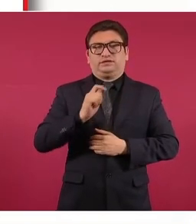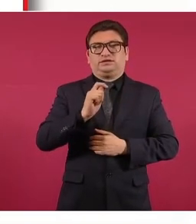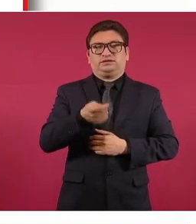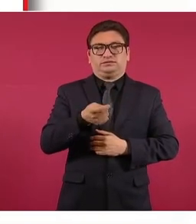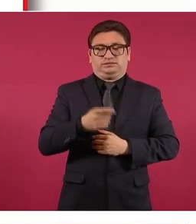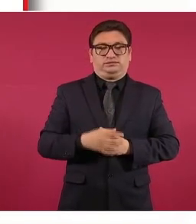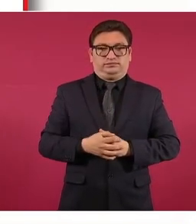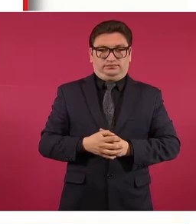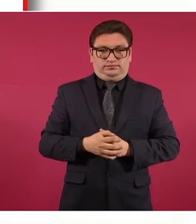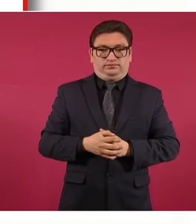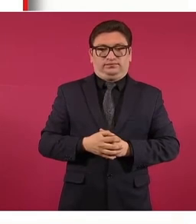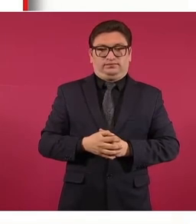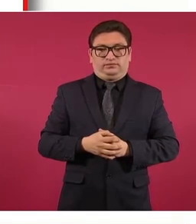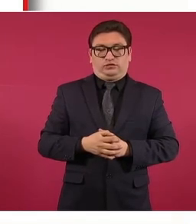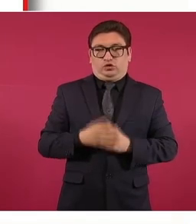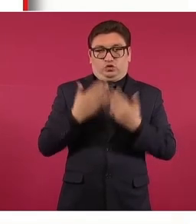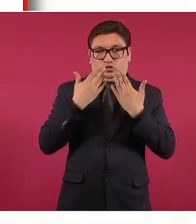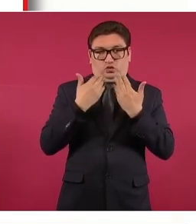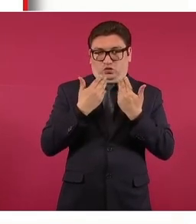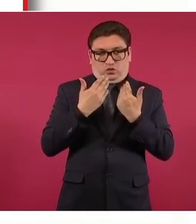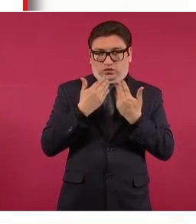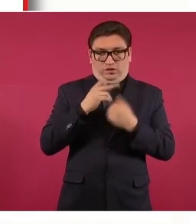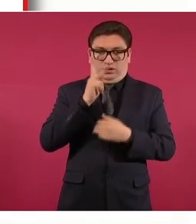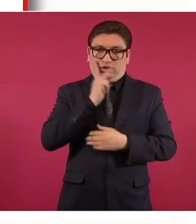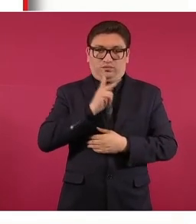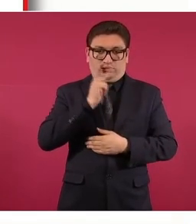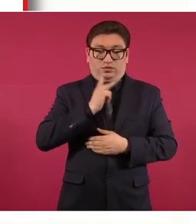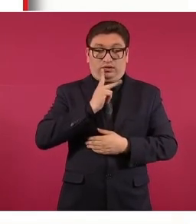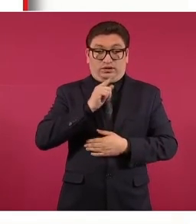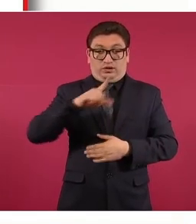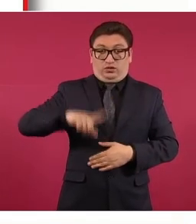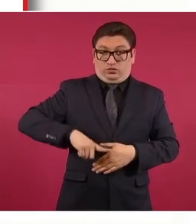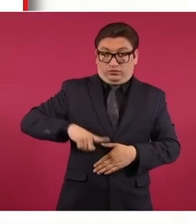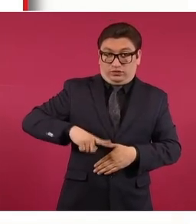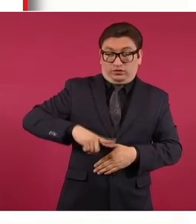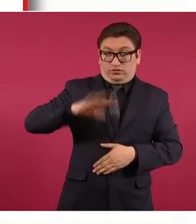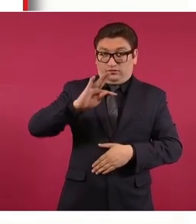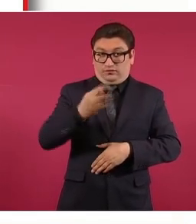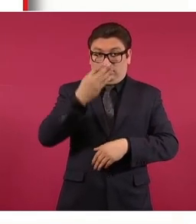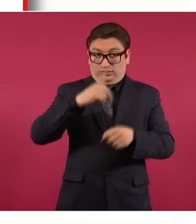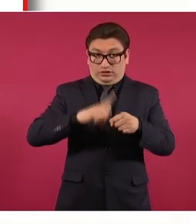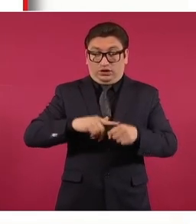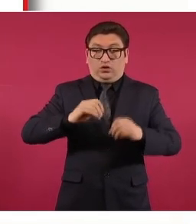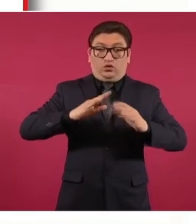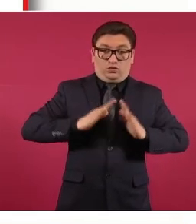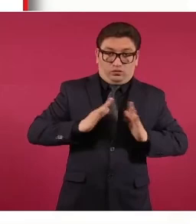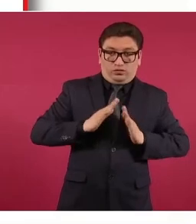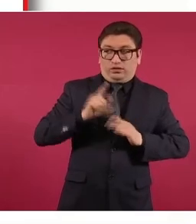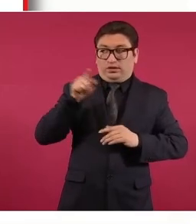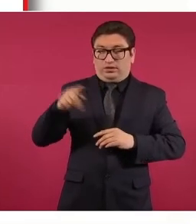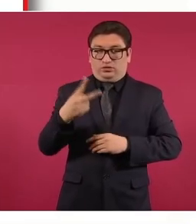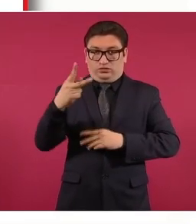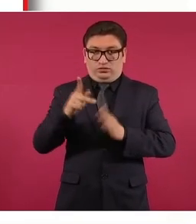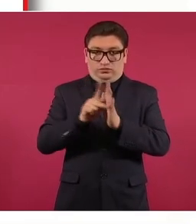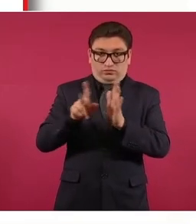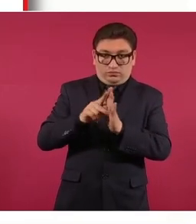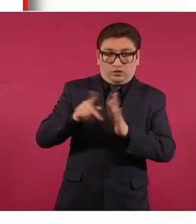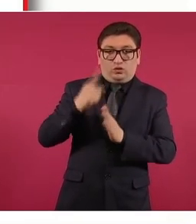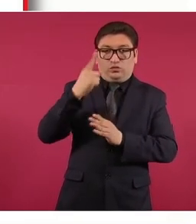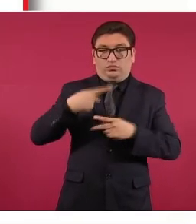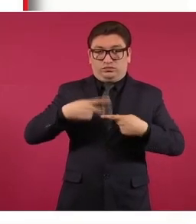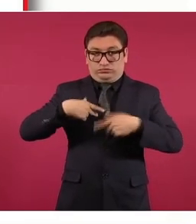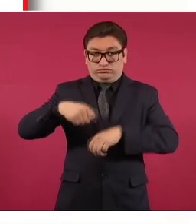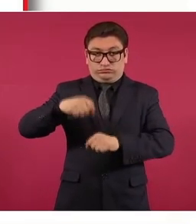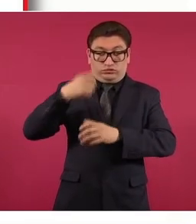no se comprueba que el gobierno federal o la Sedena espiaran con el programa Pegasus a dos periodistas y un activista.